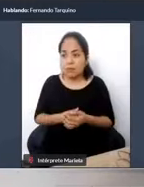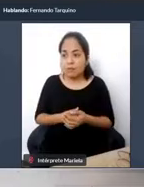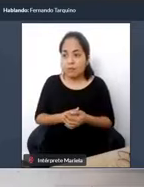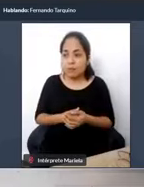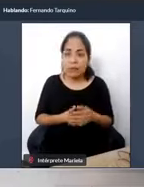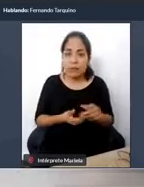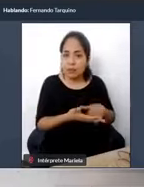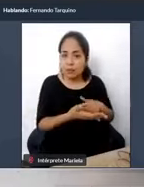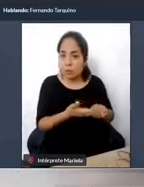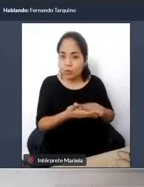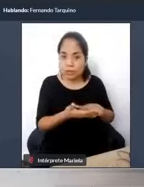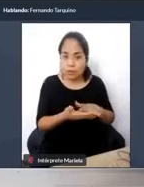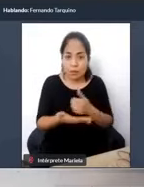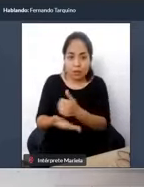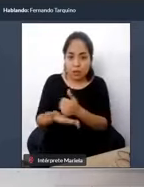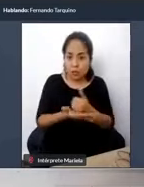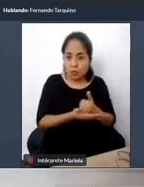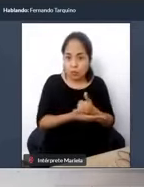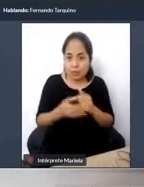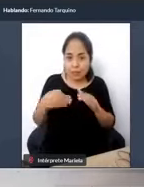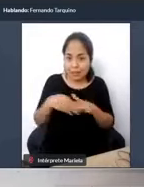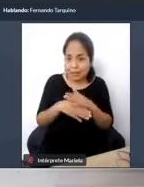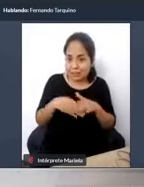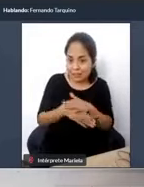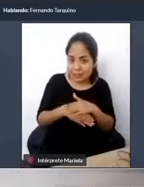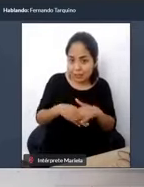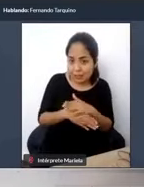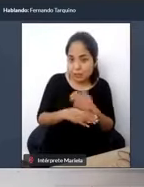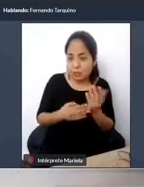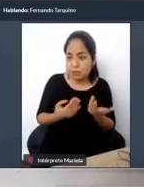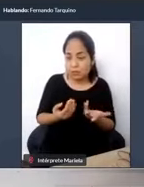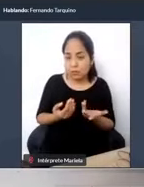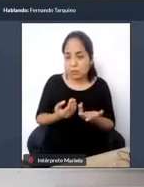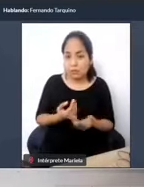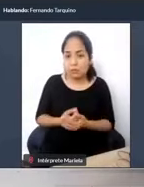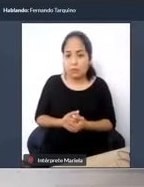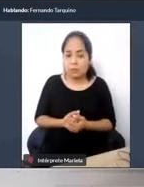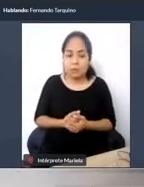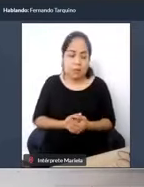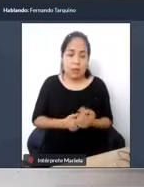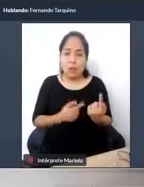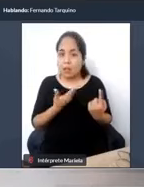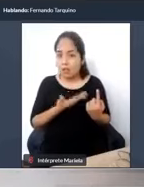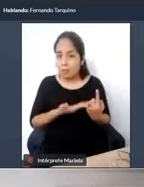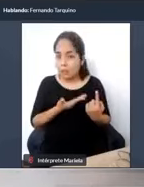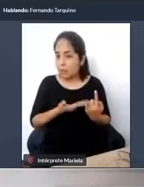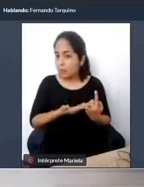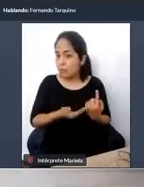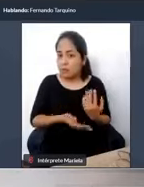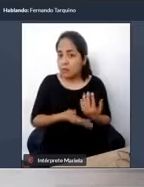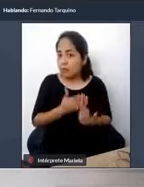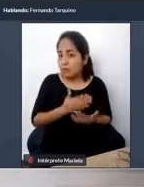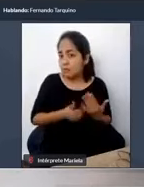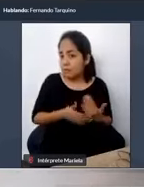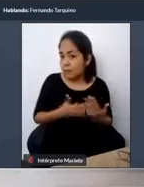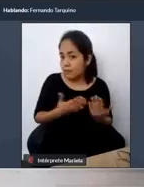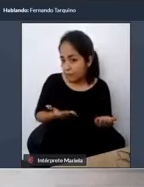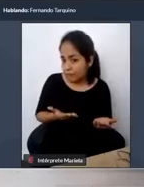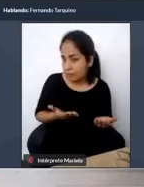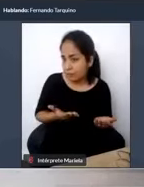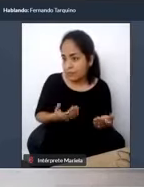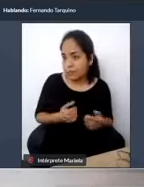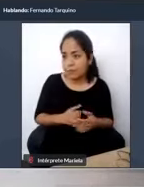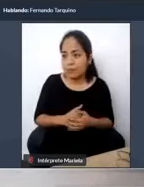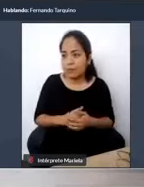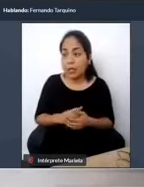electrónicos para peatones con discapacidad, ¿no? Esto es lo más básico que